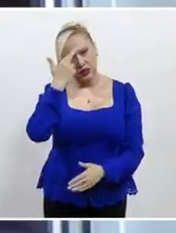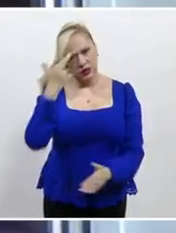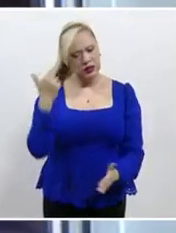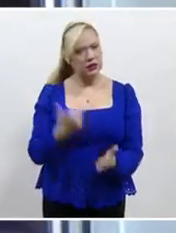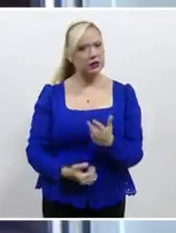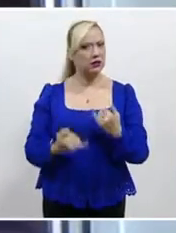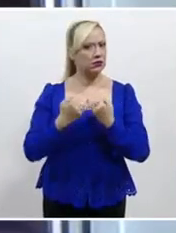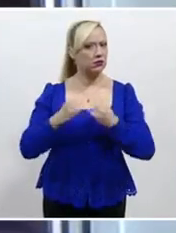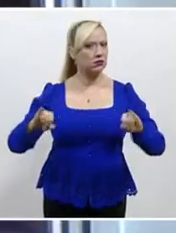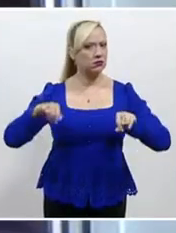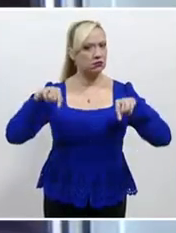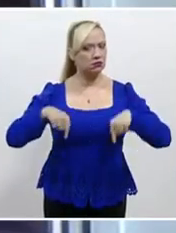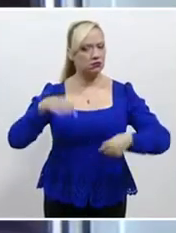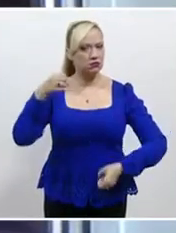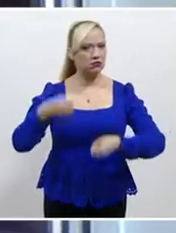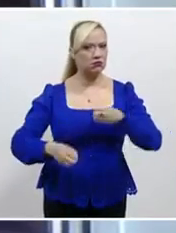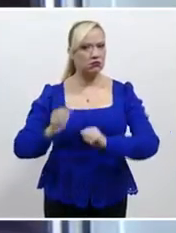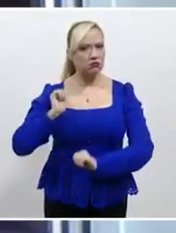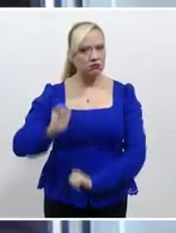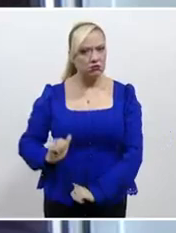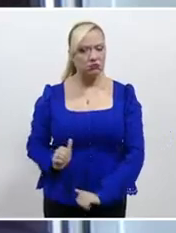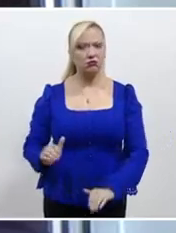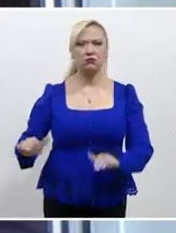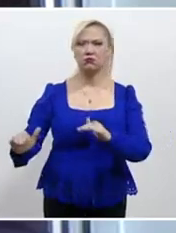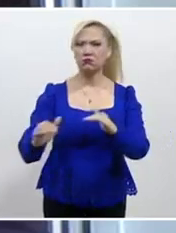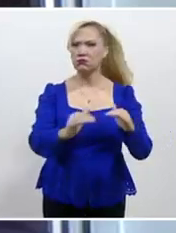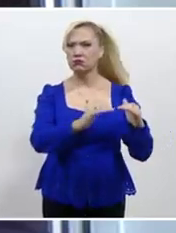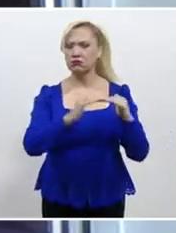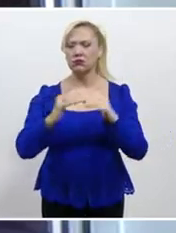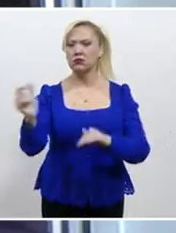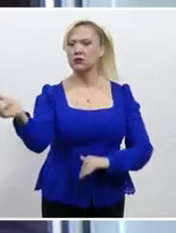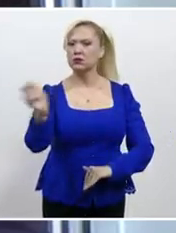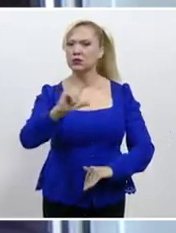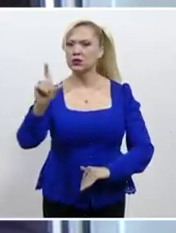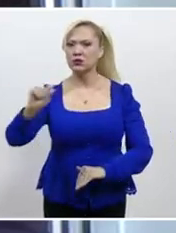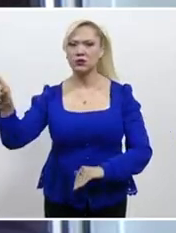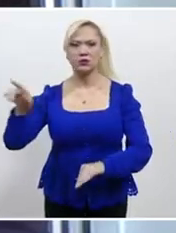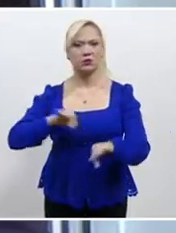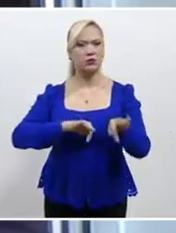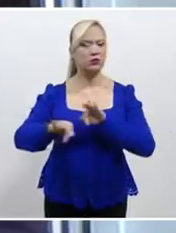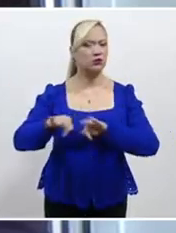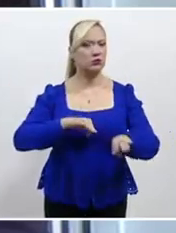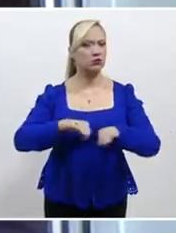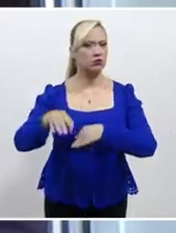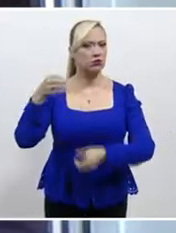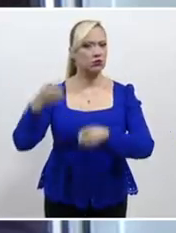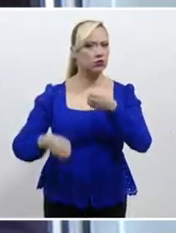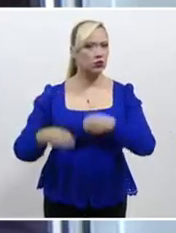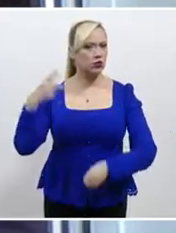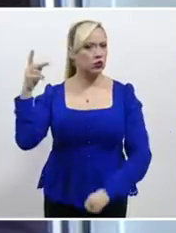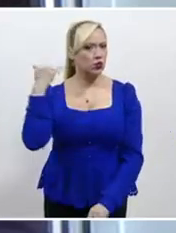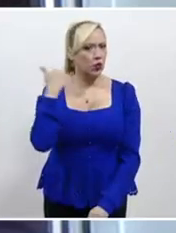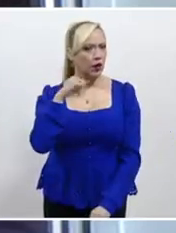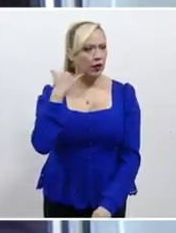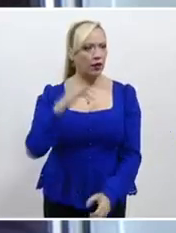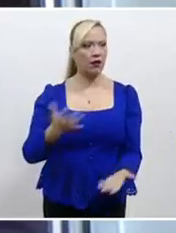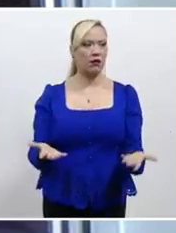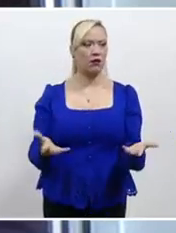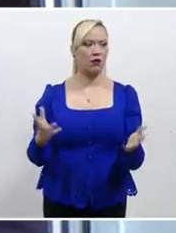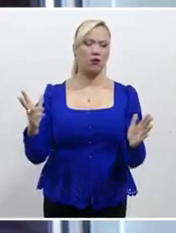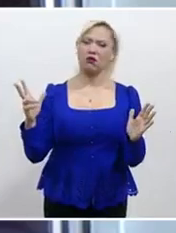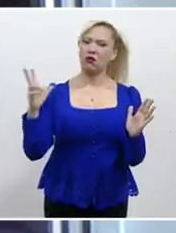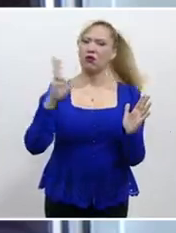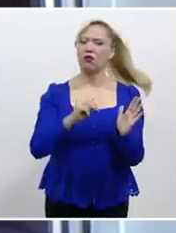independencia judicial, la estabilidad y el profesionalismo del Poder Judicial yucateco, al impedir una